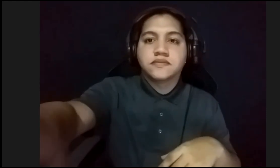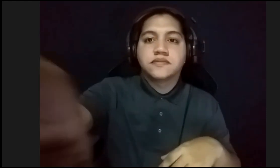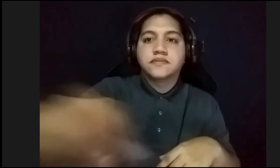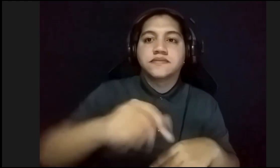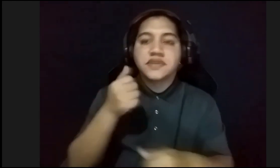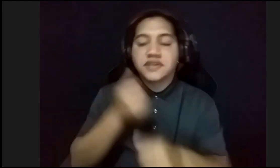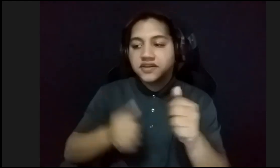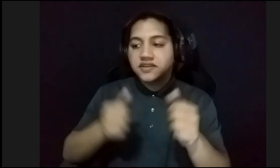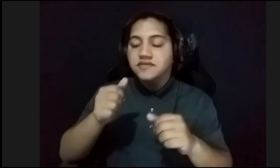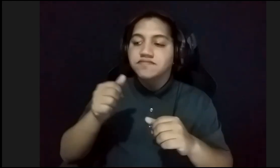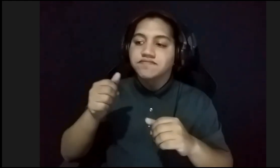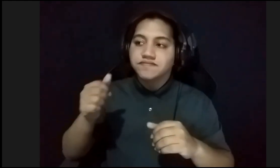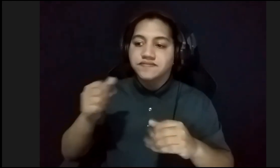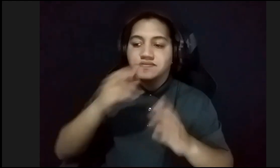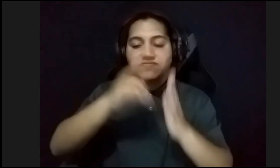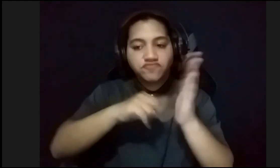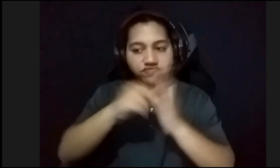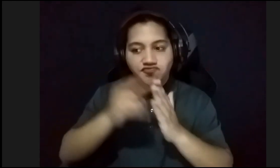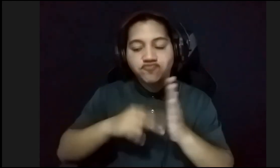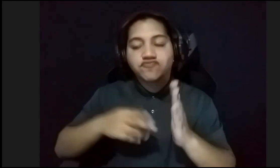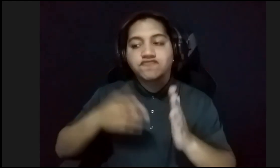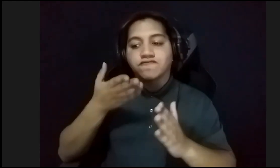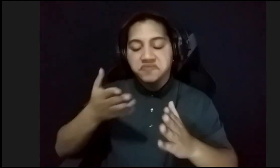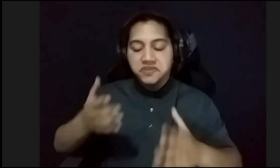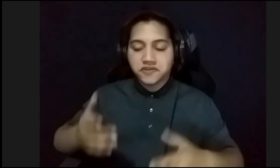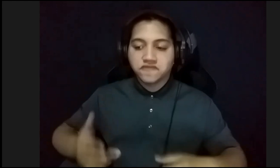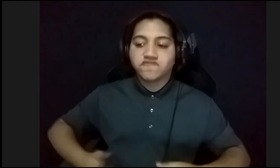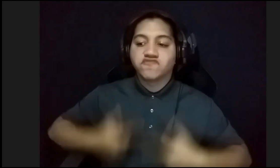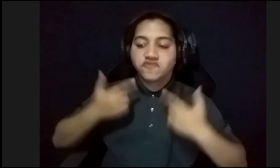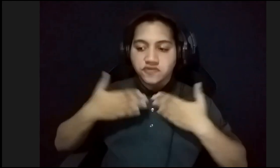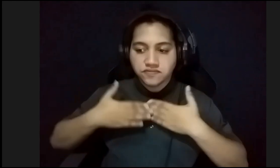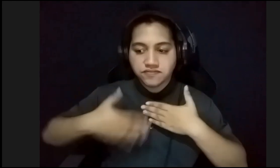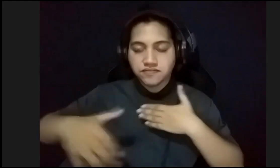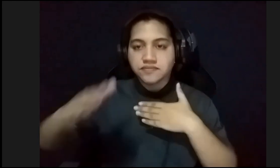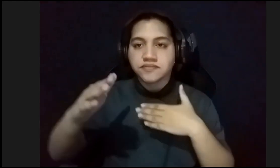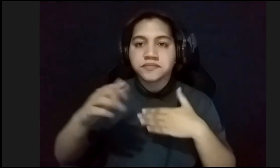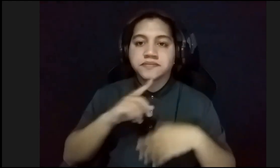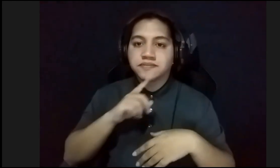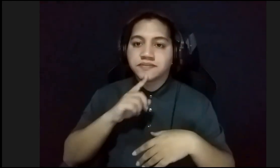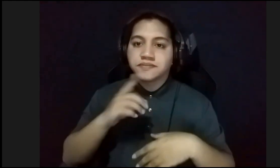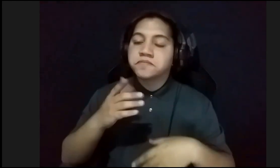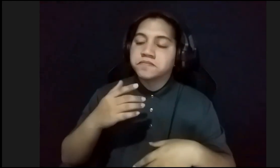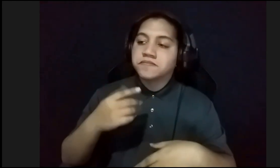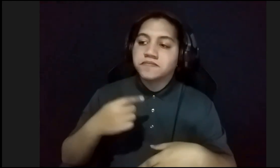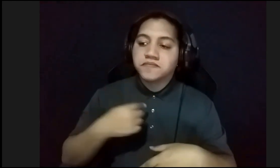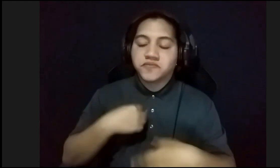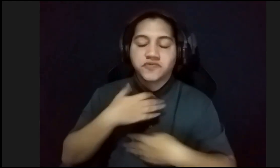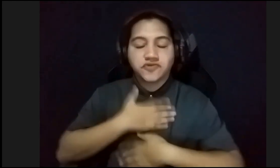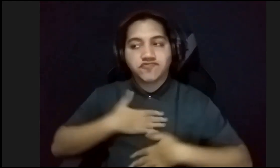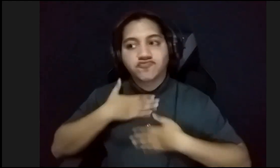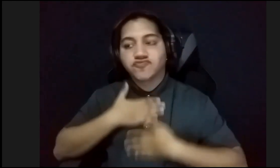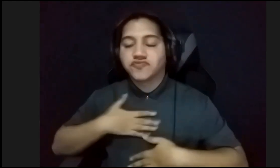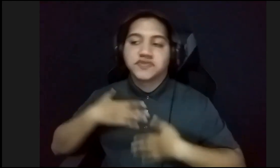definitivamente. Para mí fue realmente un privilegio y me lo disfruté al máximo, la